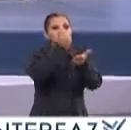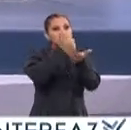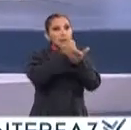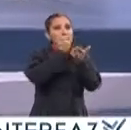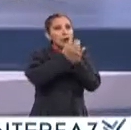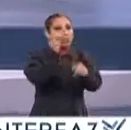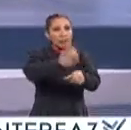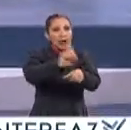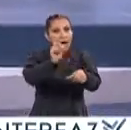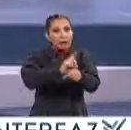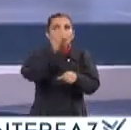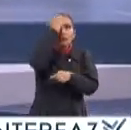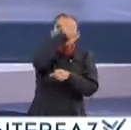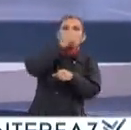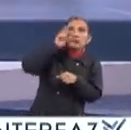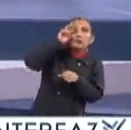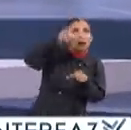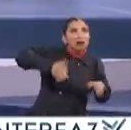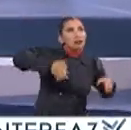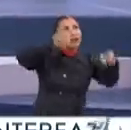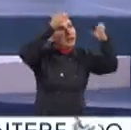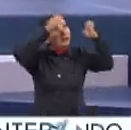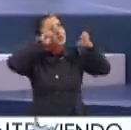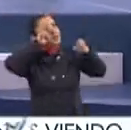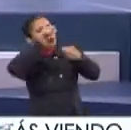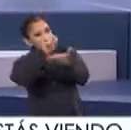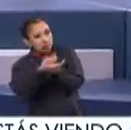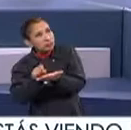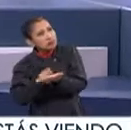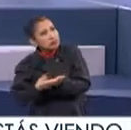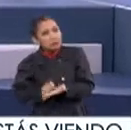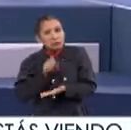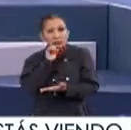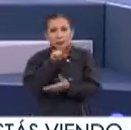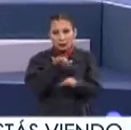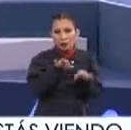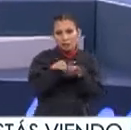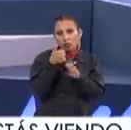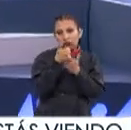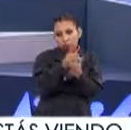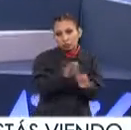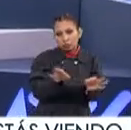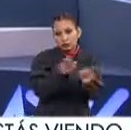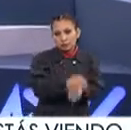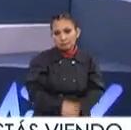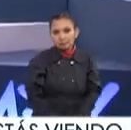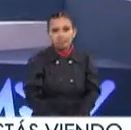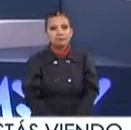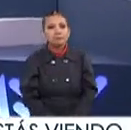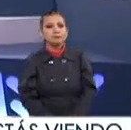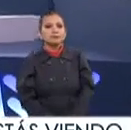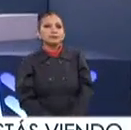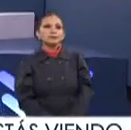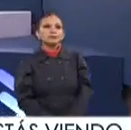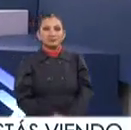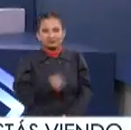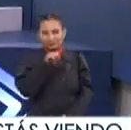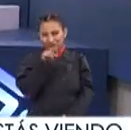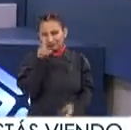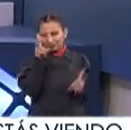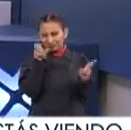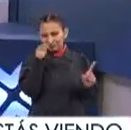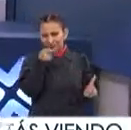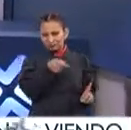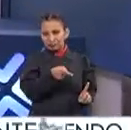cotidiana De evaluar las estructuras, de hacer un trabajo también socialmente importante Justamente en ese aspecto,